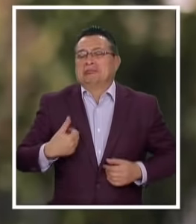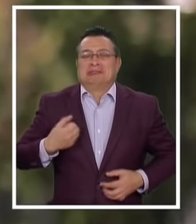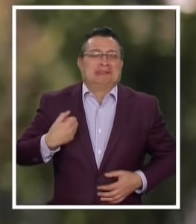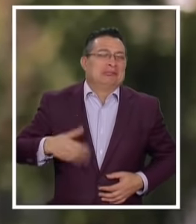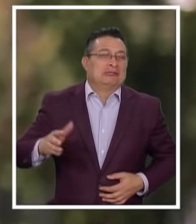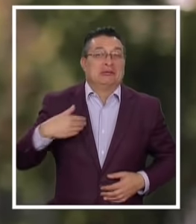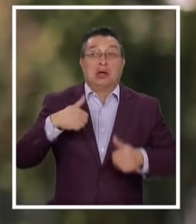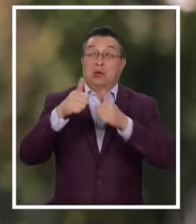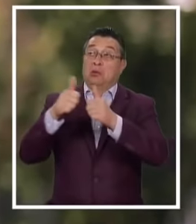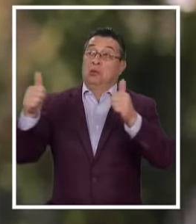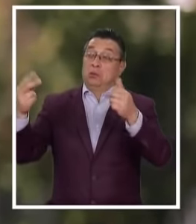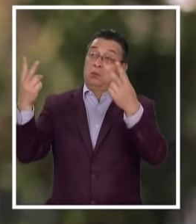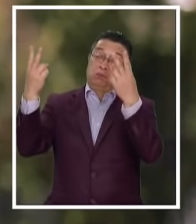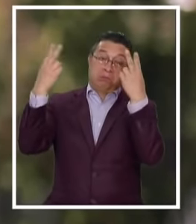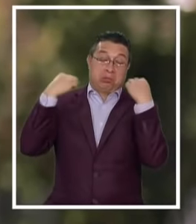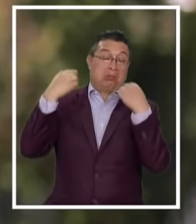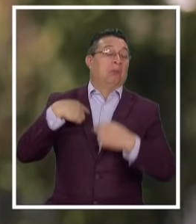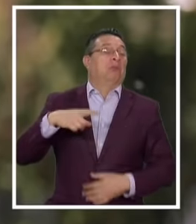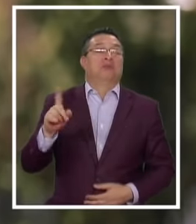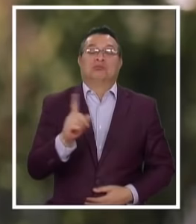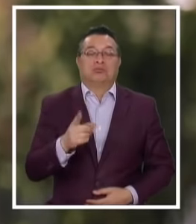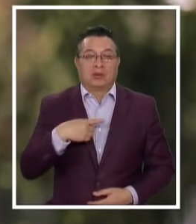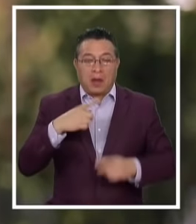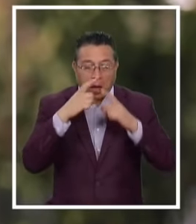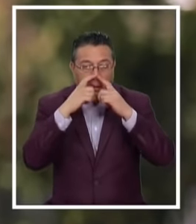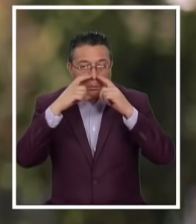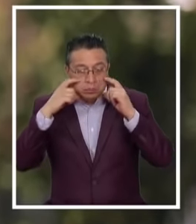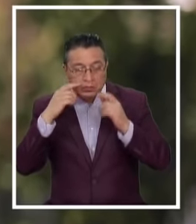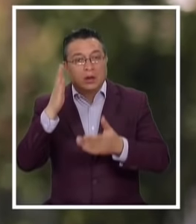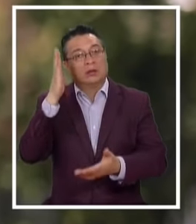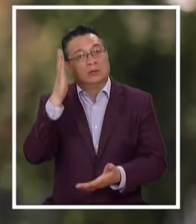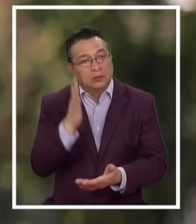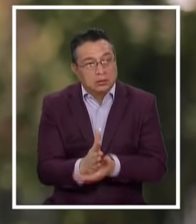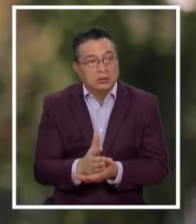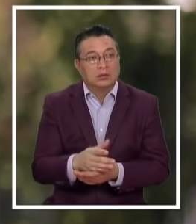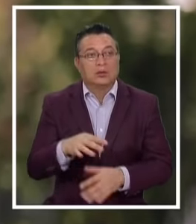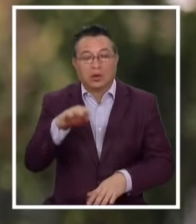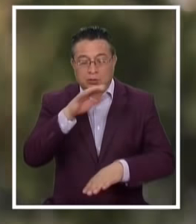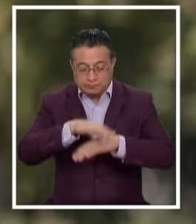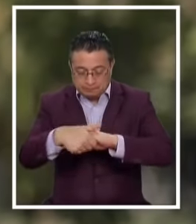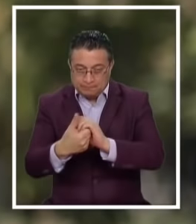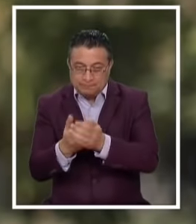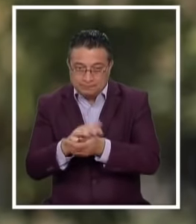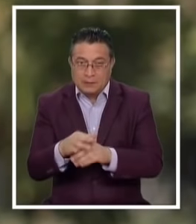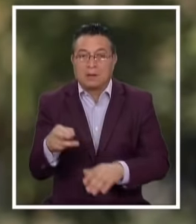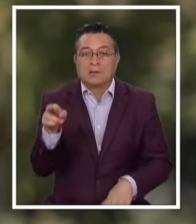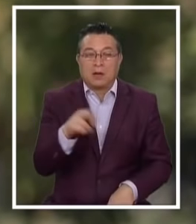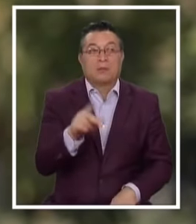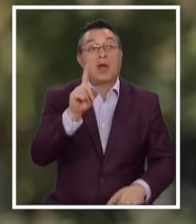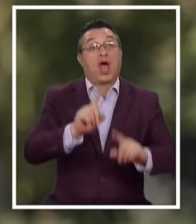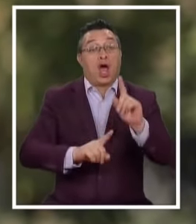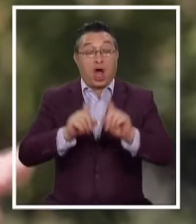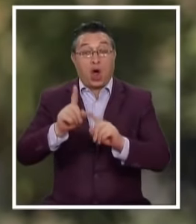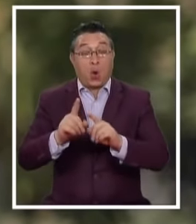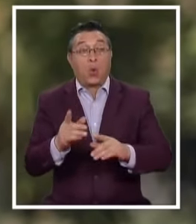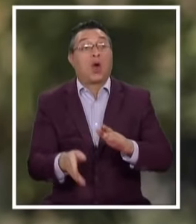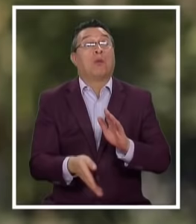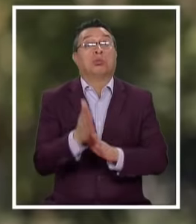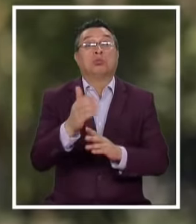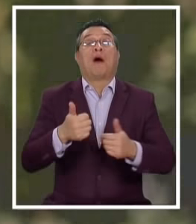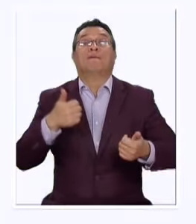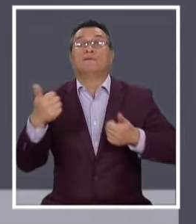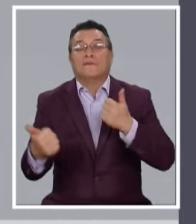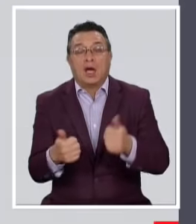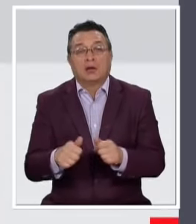la autoridad Hoy en día nos dice Que es el uso De mascarilla El uso De lavado Más encima Algunos salen Tienen